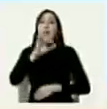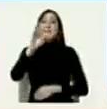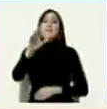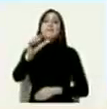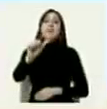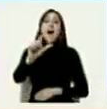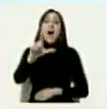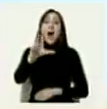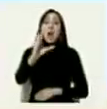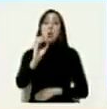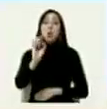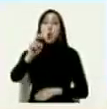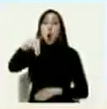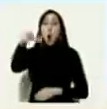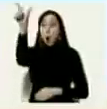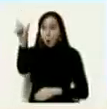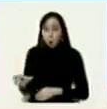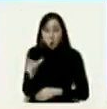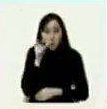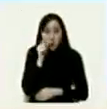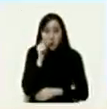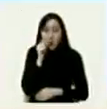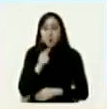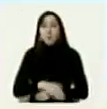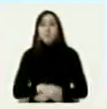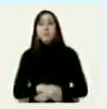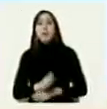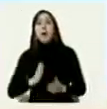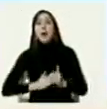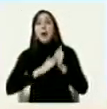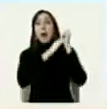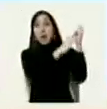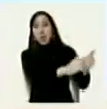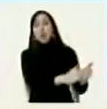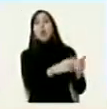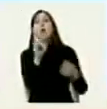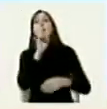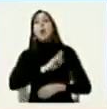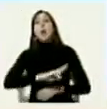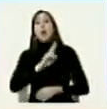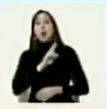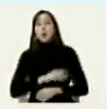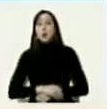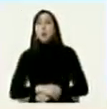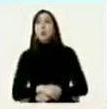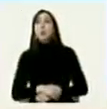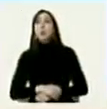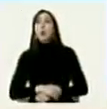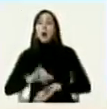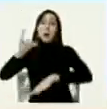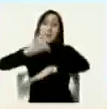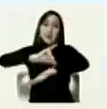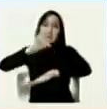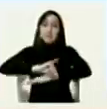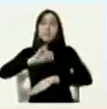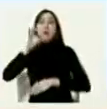el líder evangélico opositor Javier Bertucci